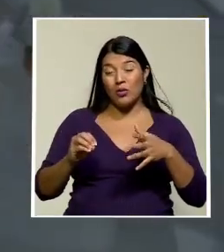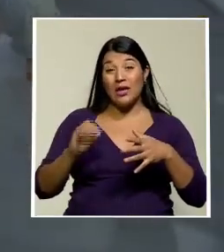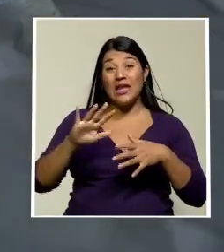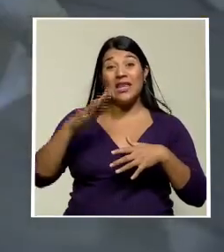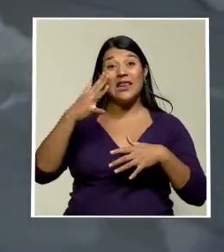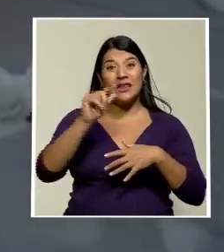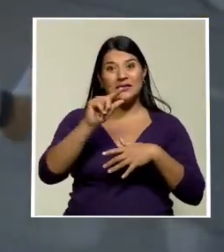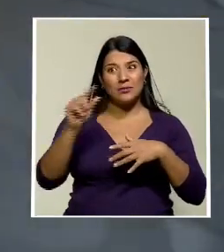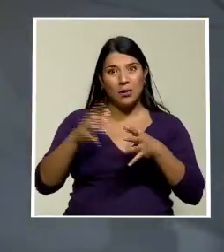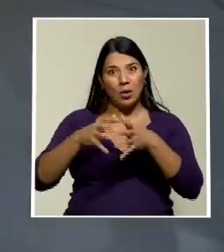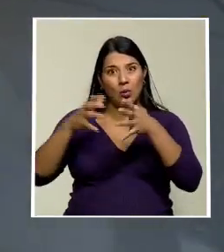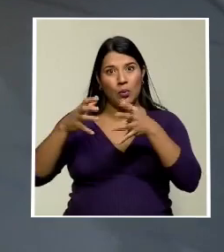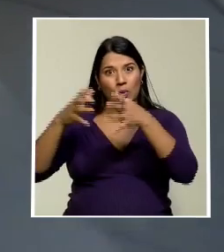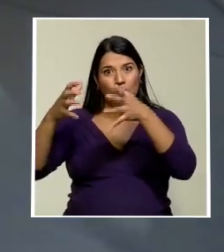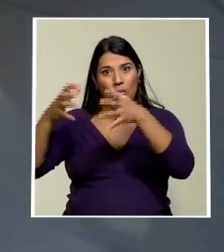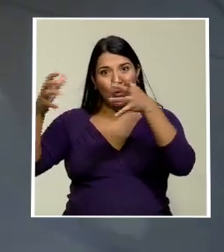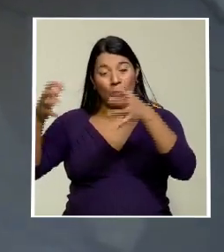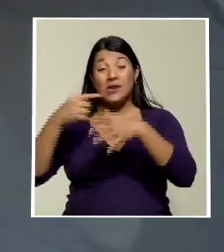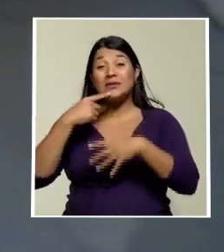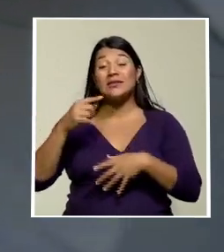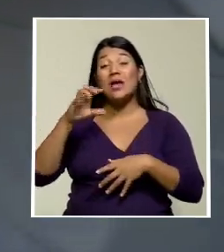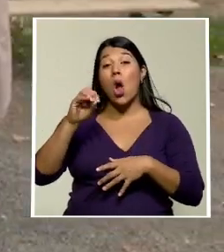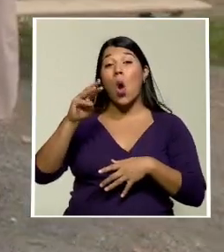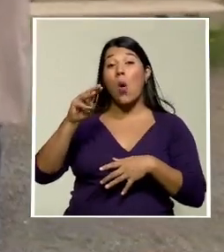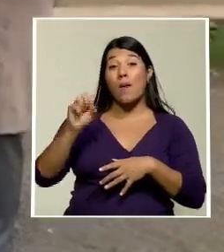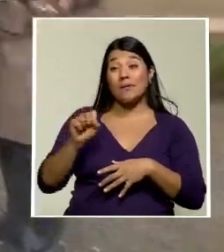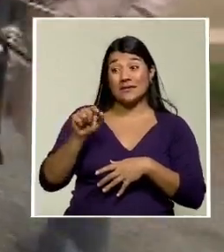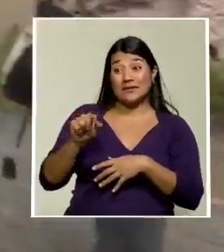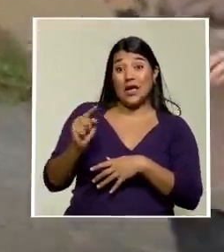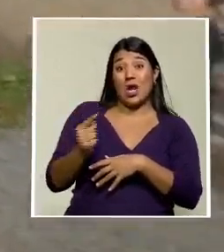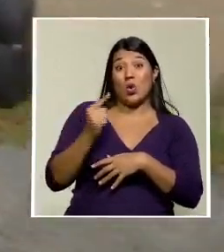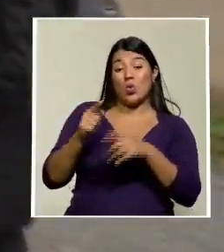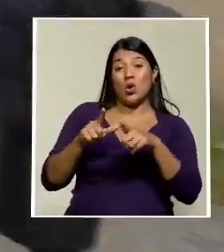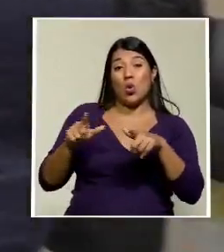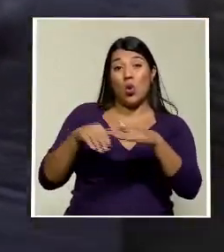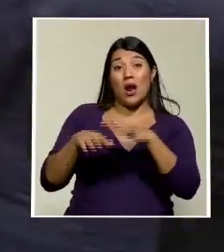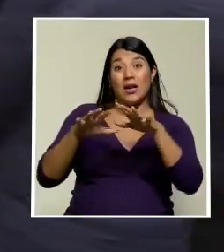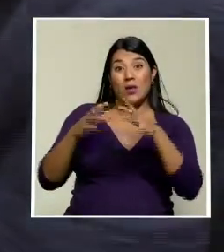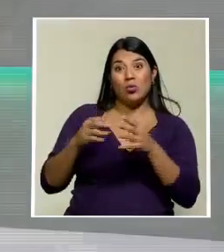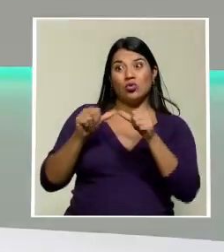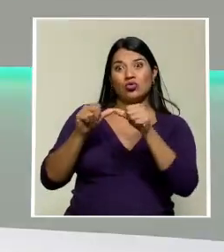según la OMS es la única región del mundo donde la COVID sigue expandiéndose